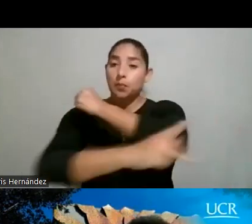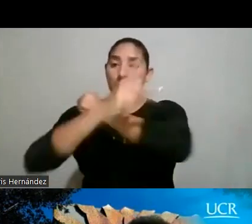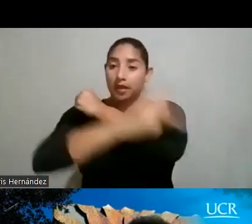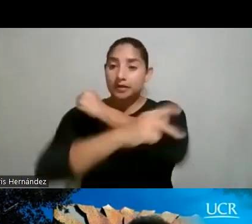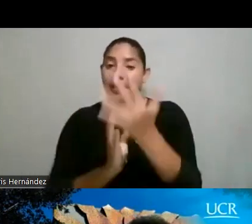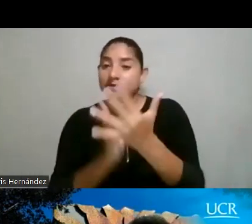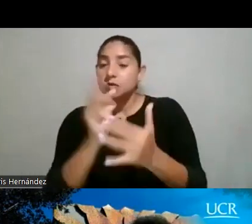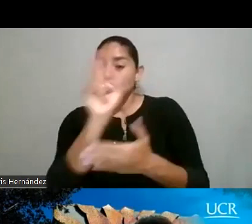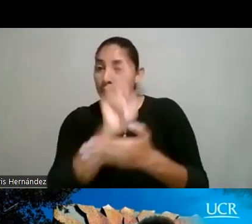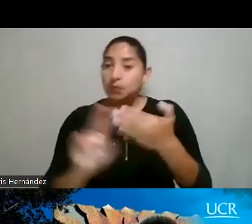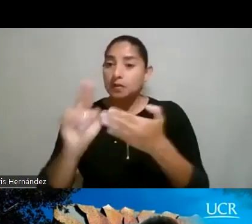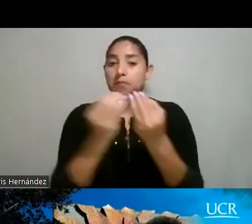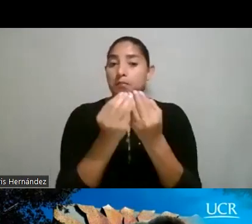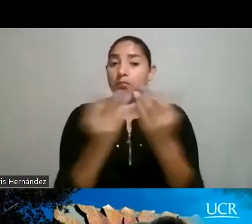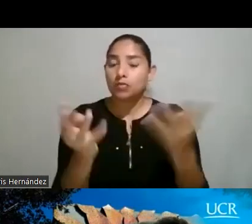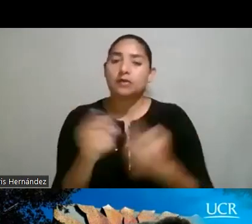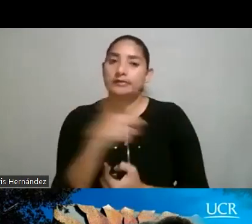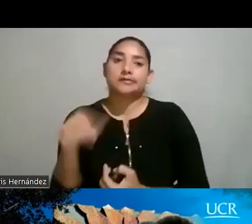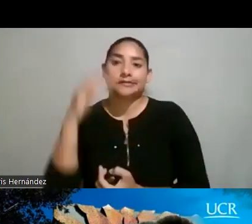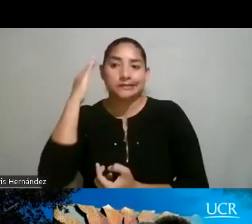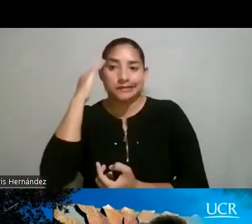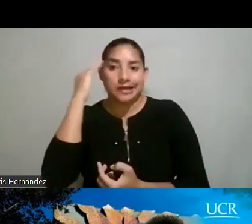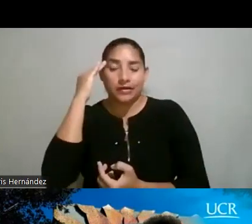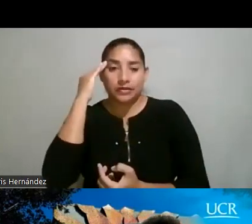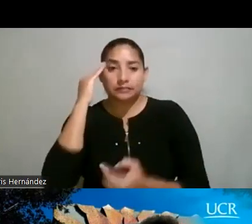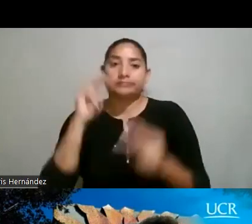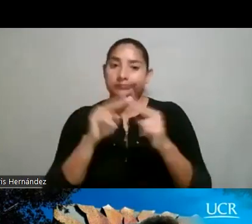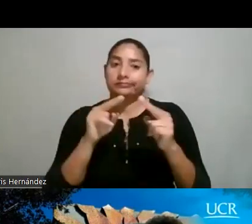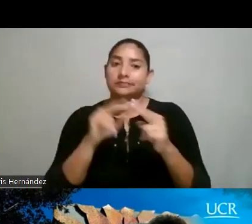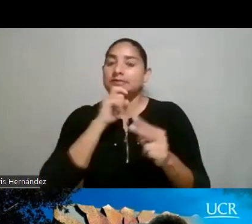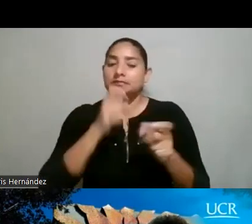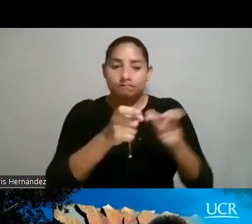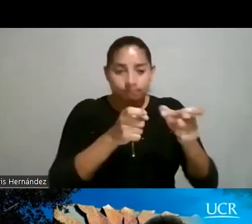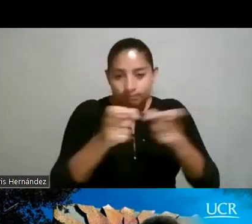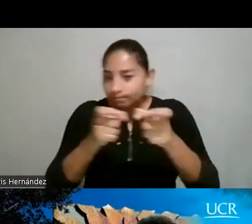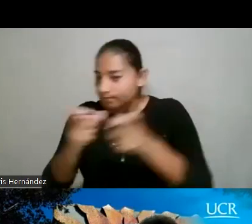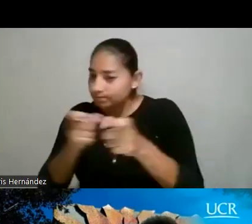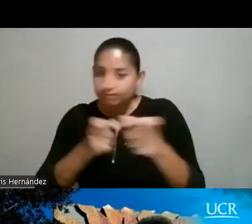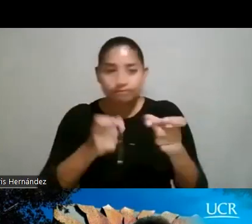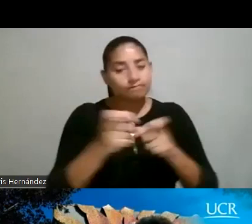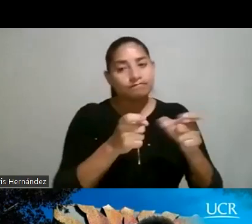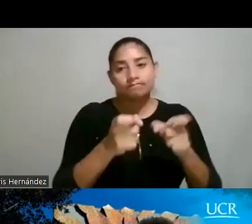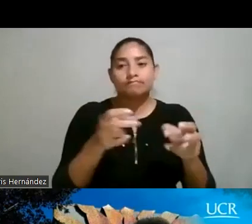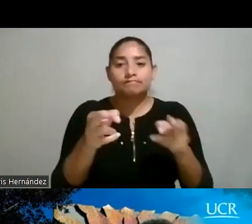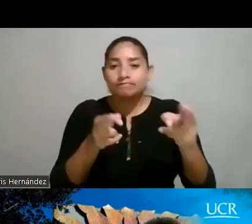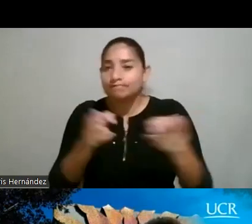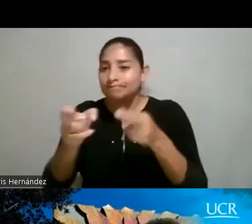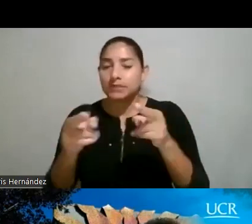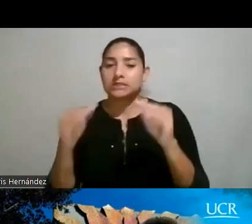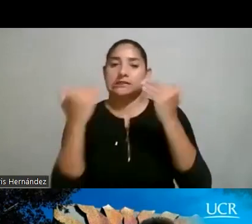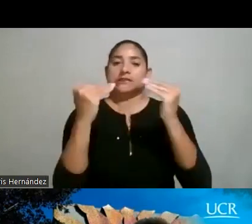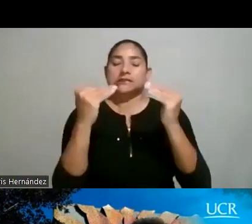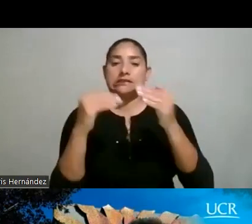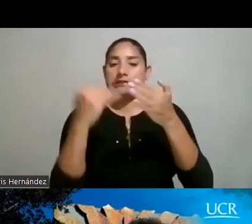las universidades públicas, ustedes, pues, bien conocen, es bastante más regulado, un poco más tieso, ¿verdad? Más